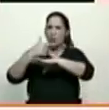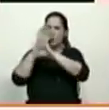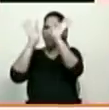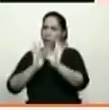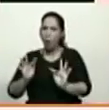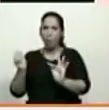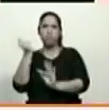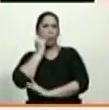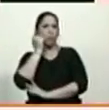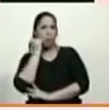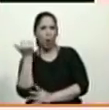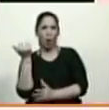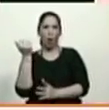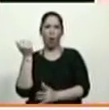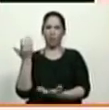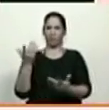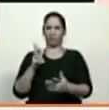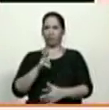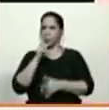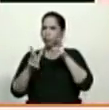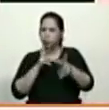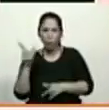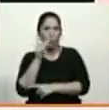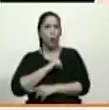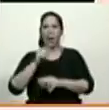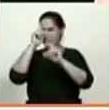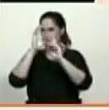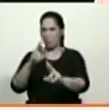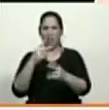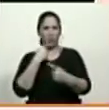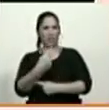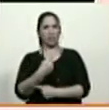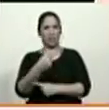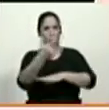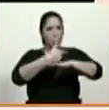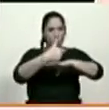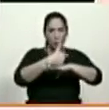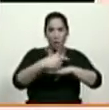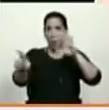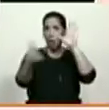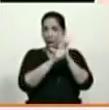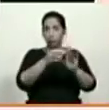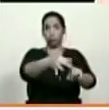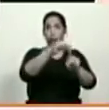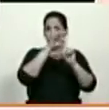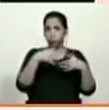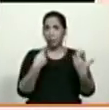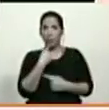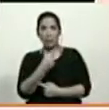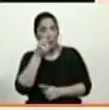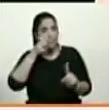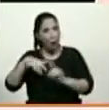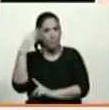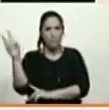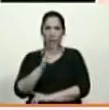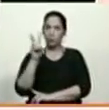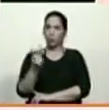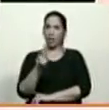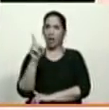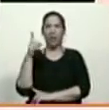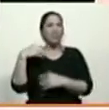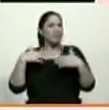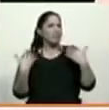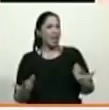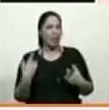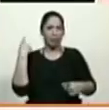abusiva, salvaje, bárbara y respetuosa, a decirle a un gobierno legítimo, a decirle al pueblo de Venezuela qué es lo que